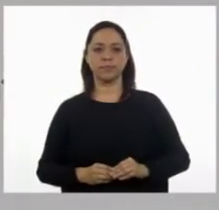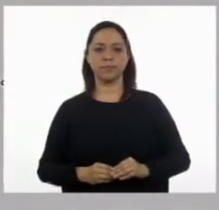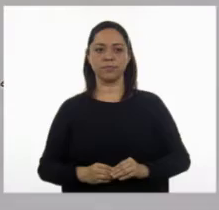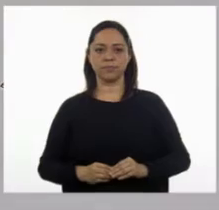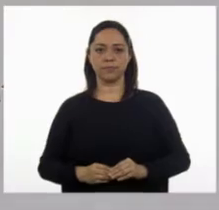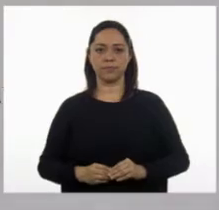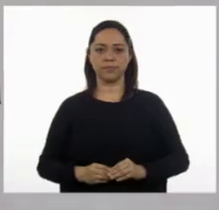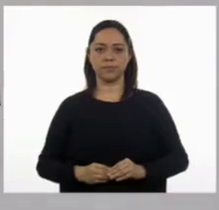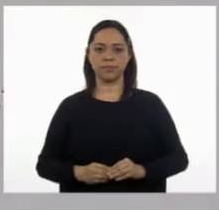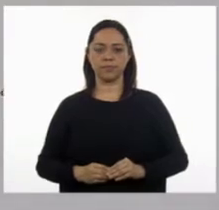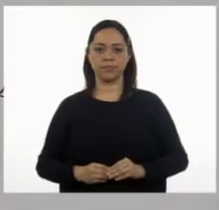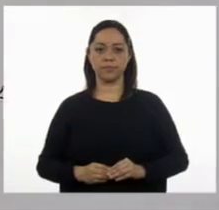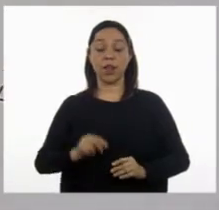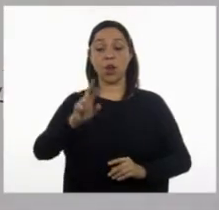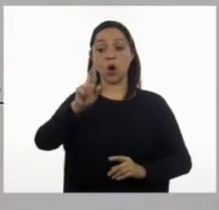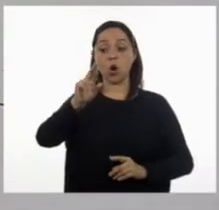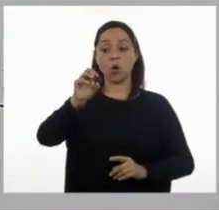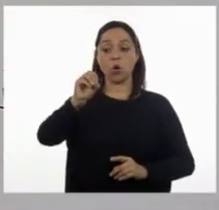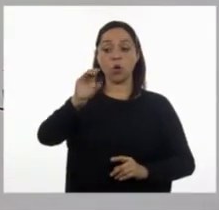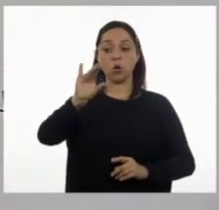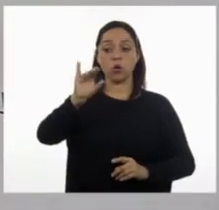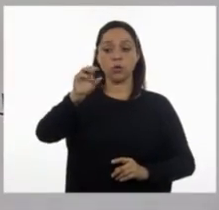Ahí está Rocío.